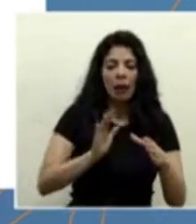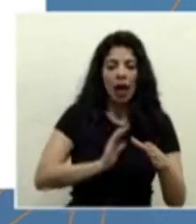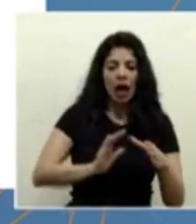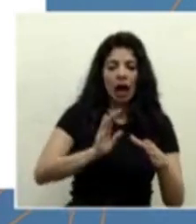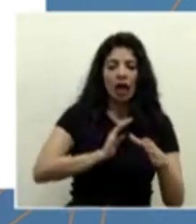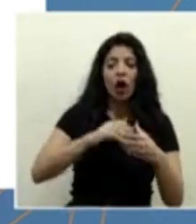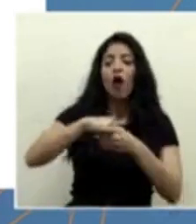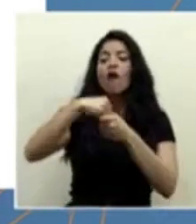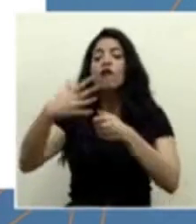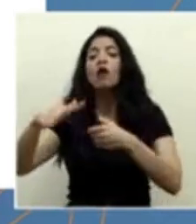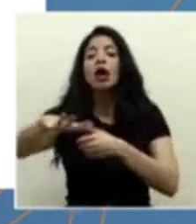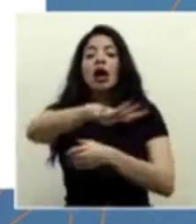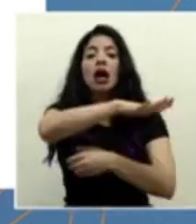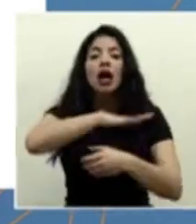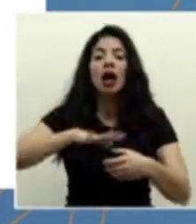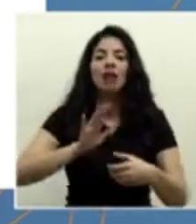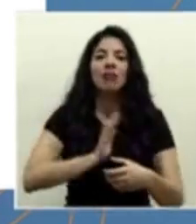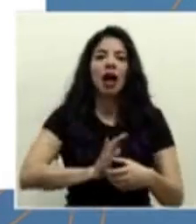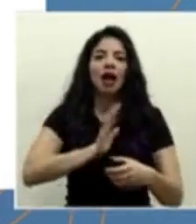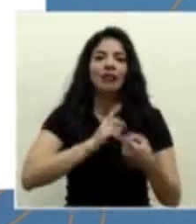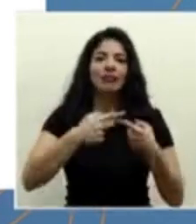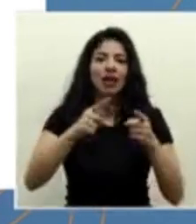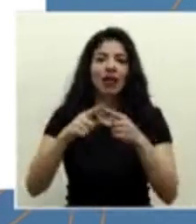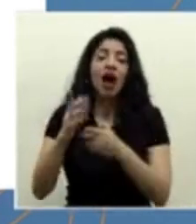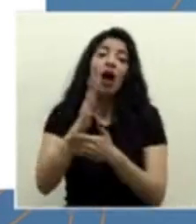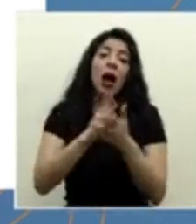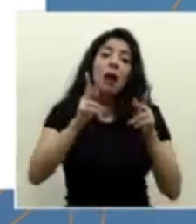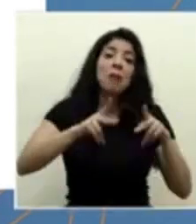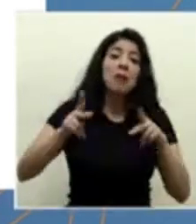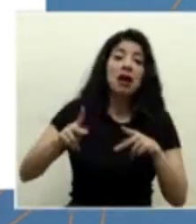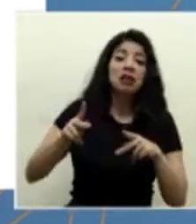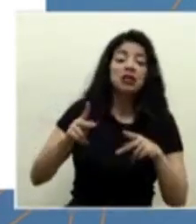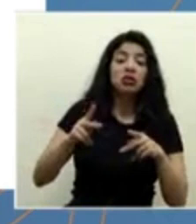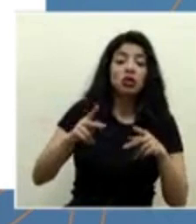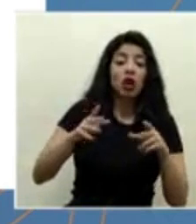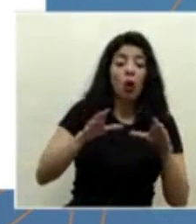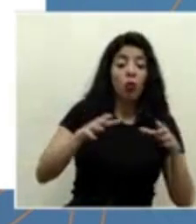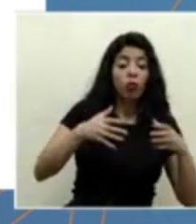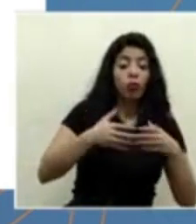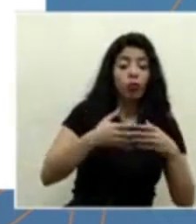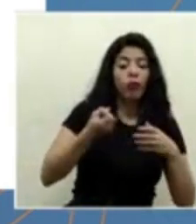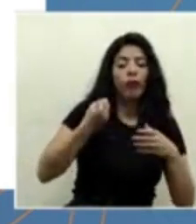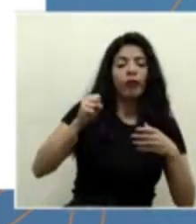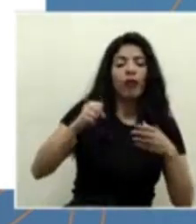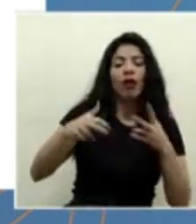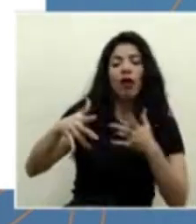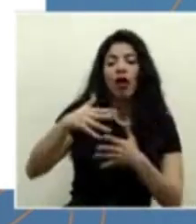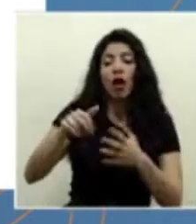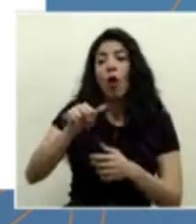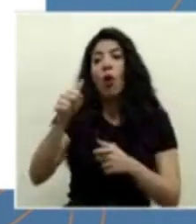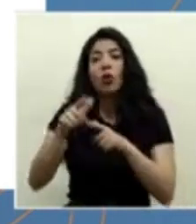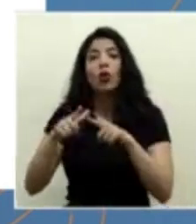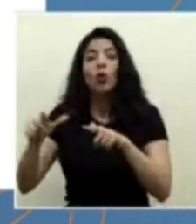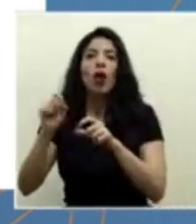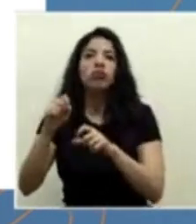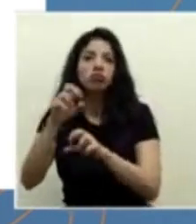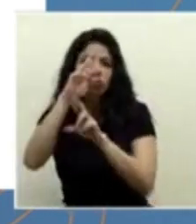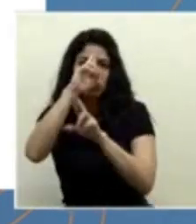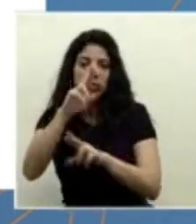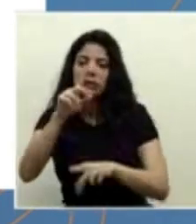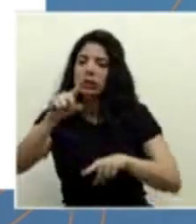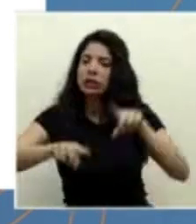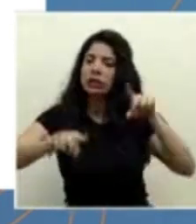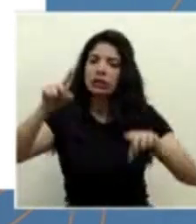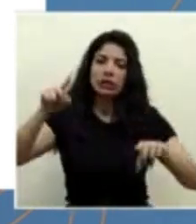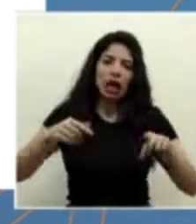que hay gente que va a transgredir las burbujas sociales en diferentes lugares y otros no tanto. Entonces,